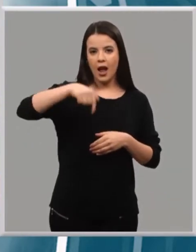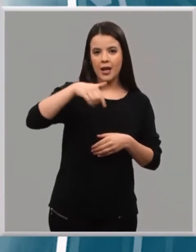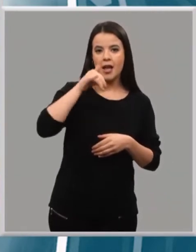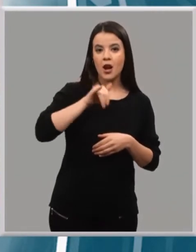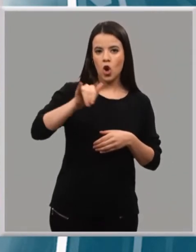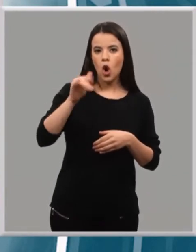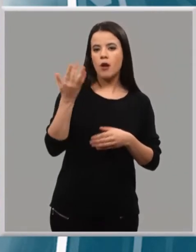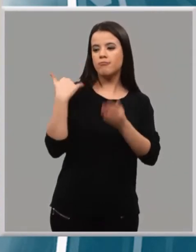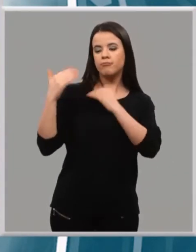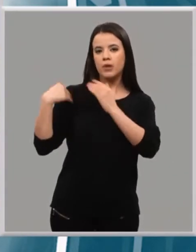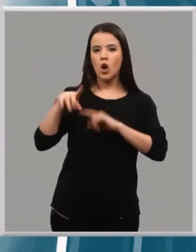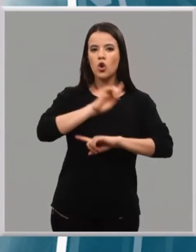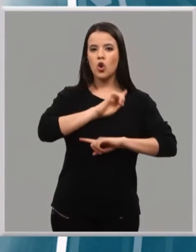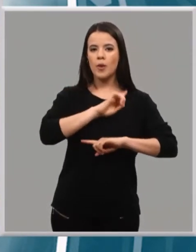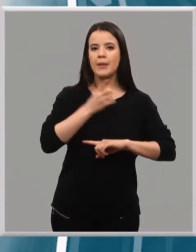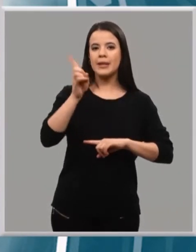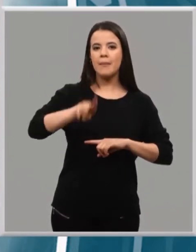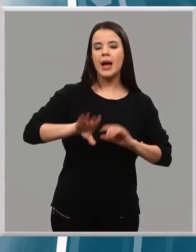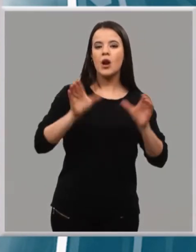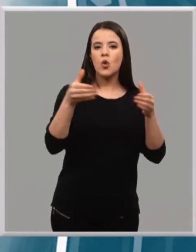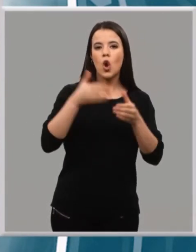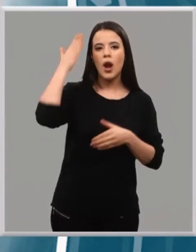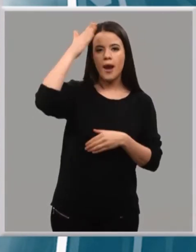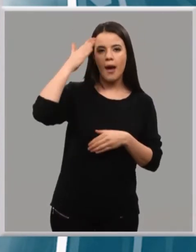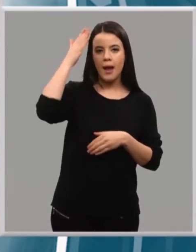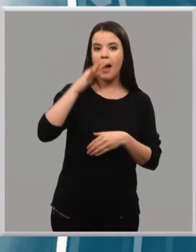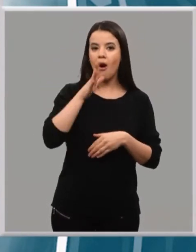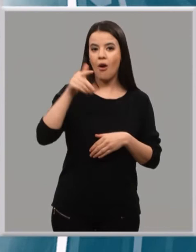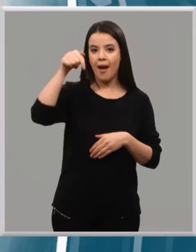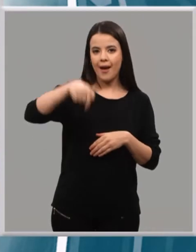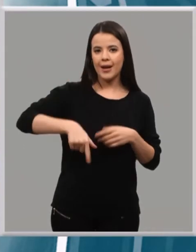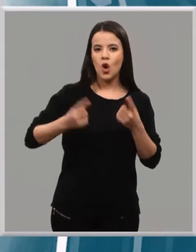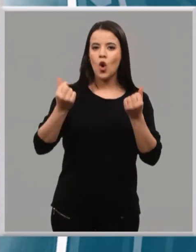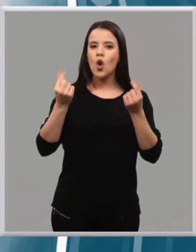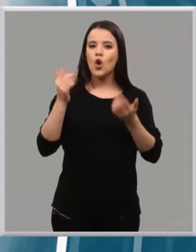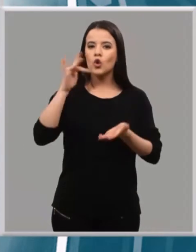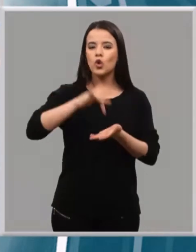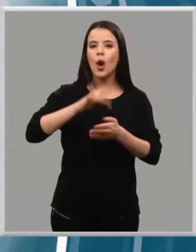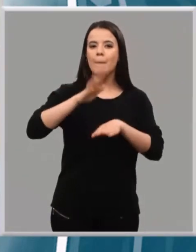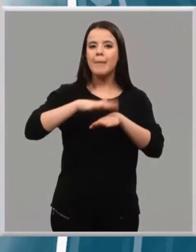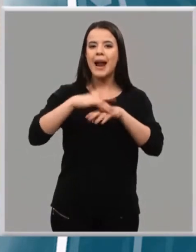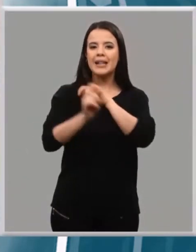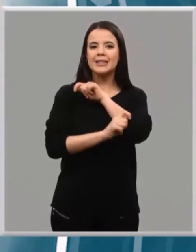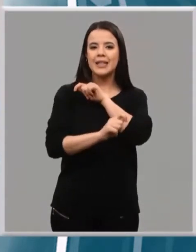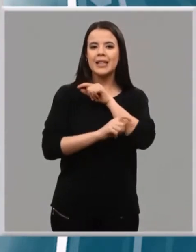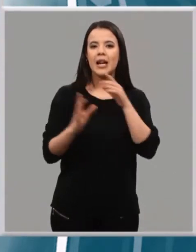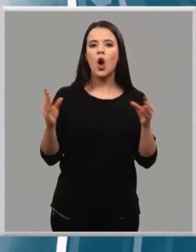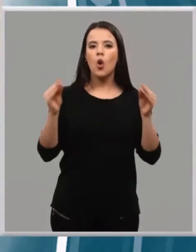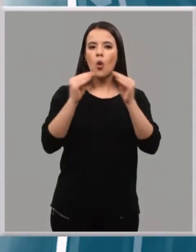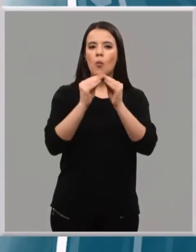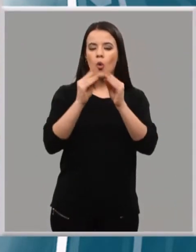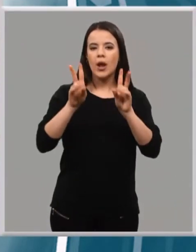lo propio en noviembre con Navarra. Esta vez en casa para crear una estrategia común en materia, por ejemplo, de